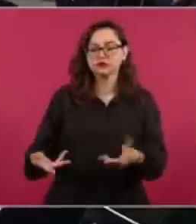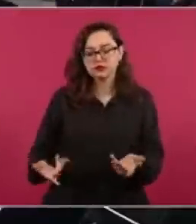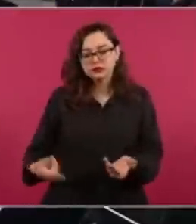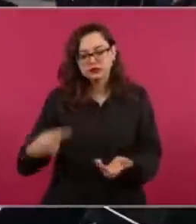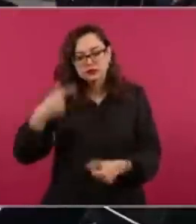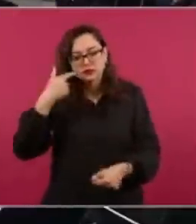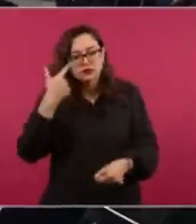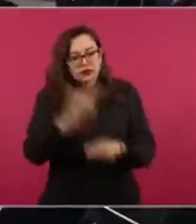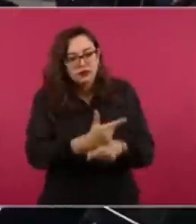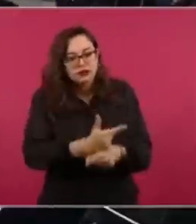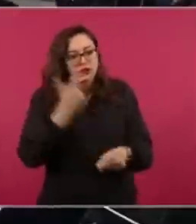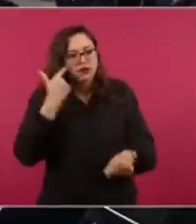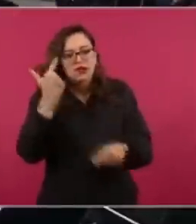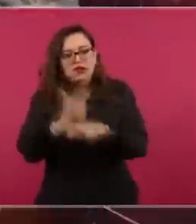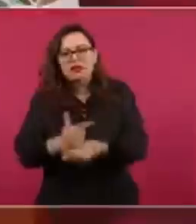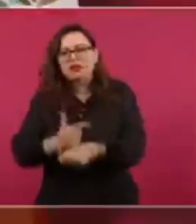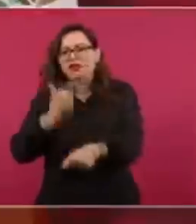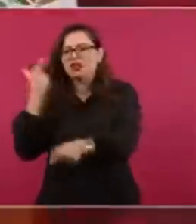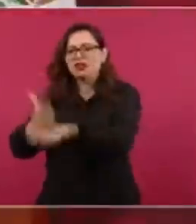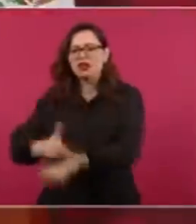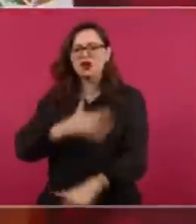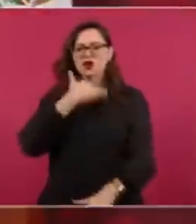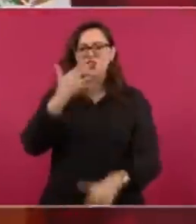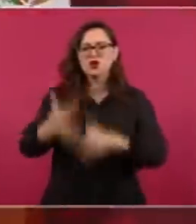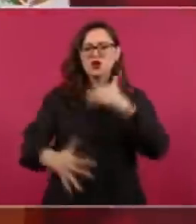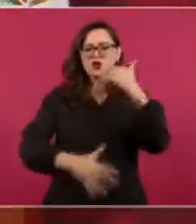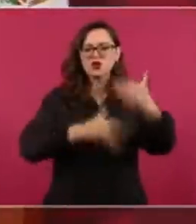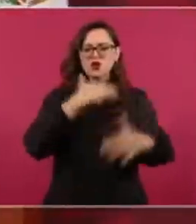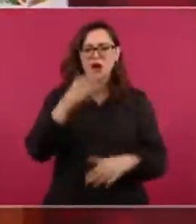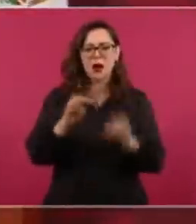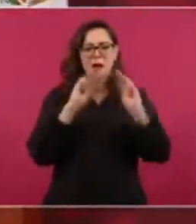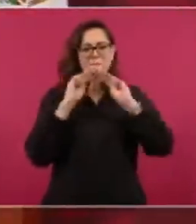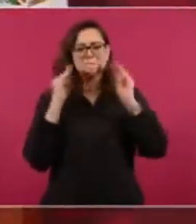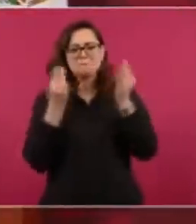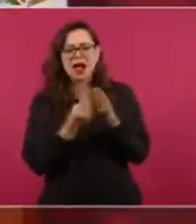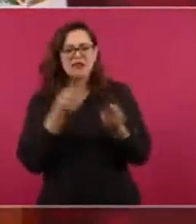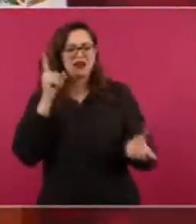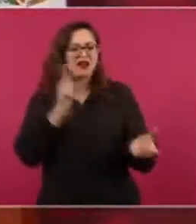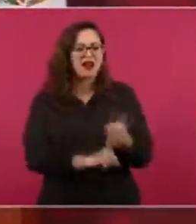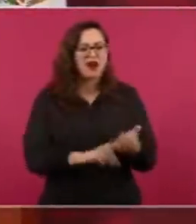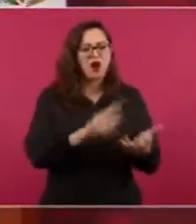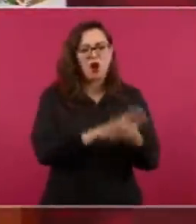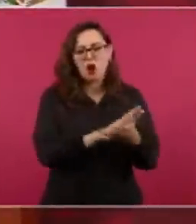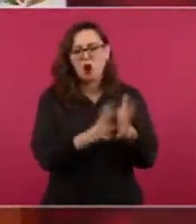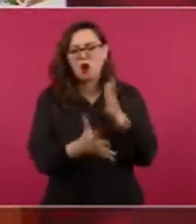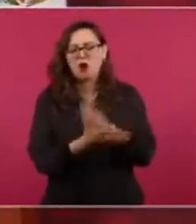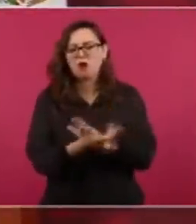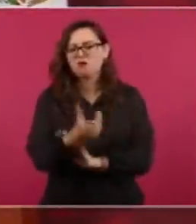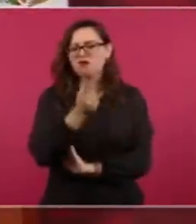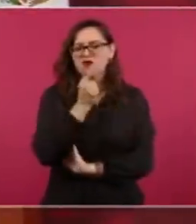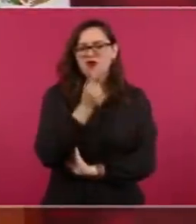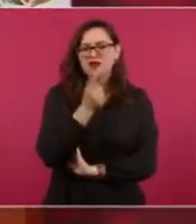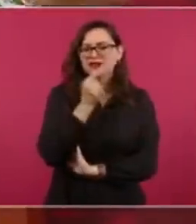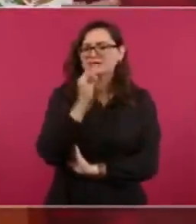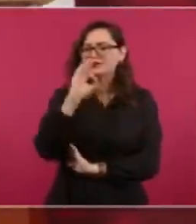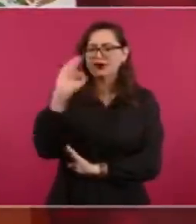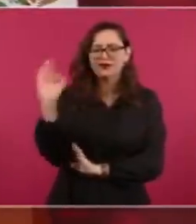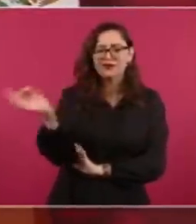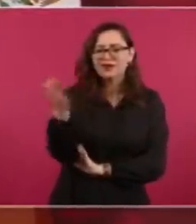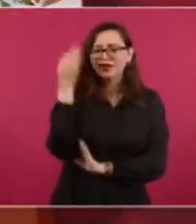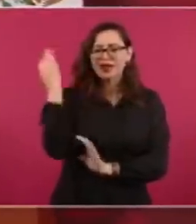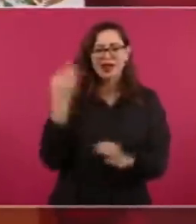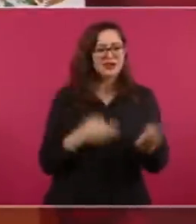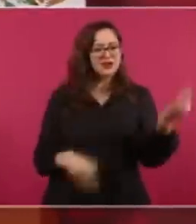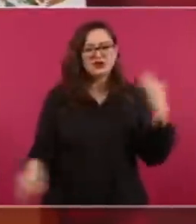la Policía Federal y echados a perder,